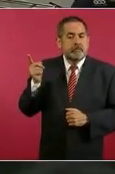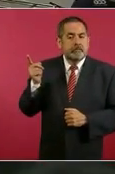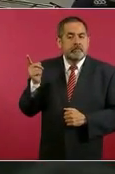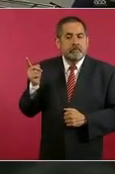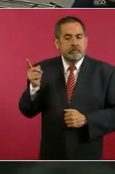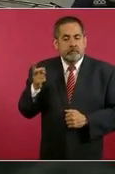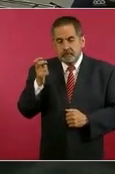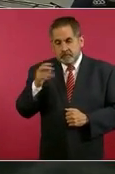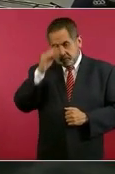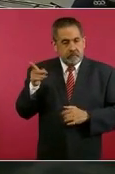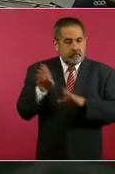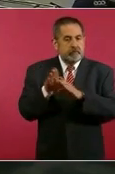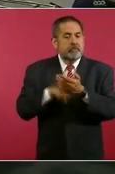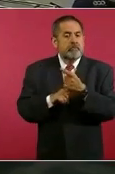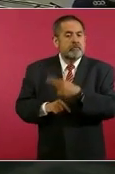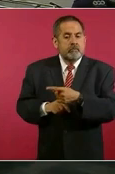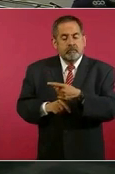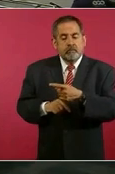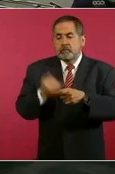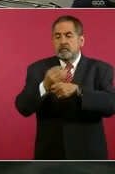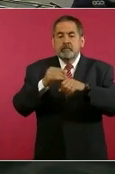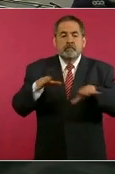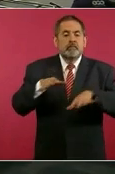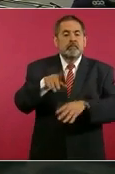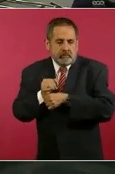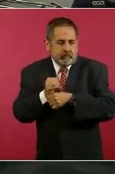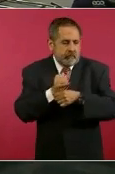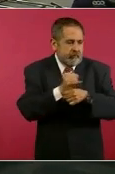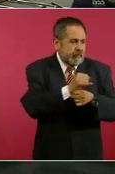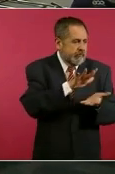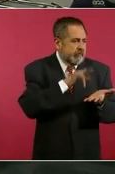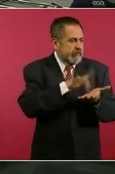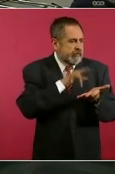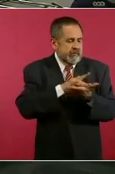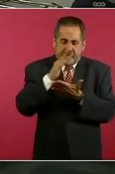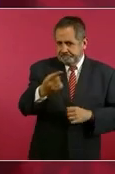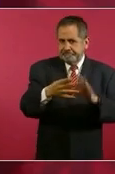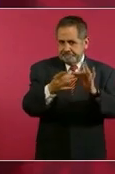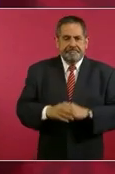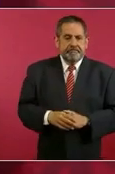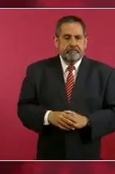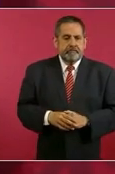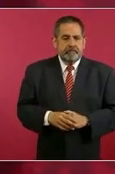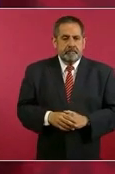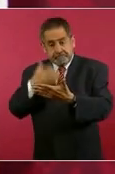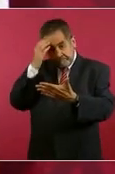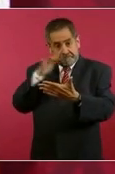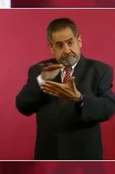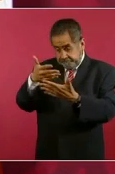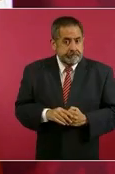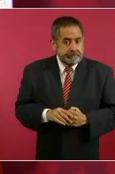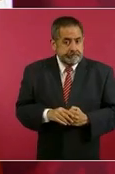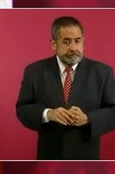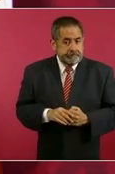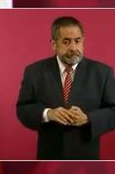está actuando en función de un informe de la comisión. Les voy a decir algo. Yo conocí el informe, lo